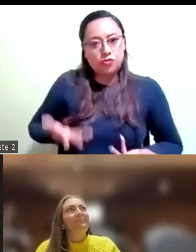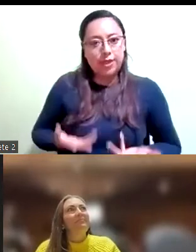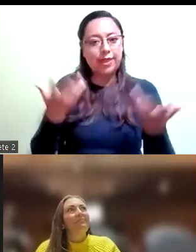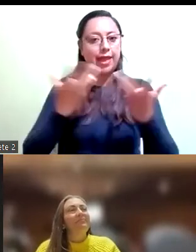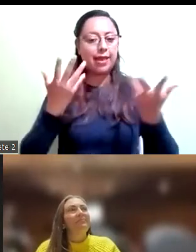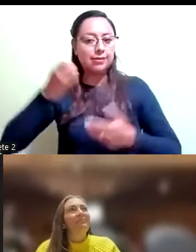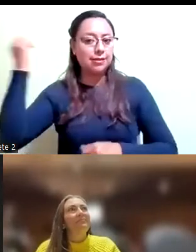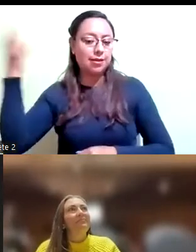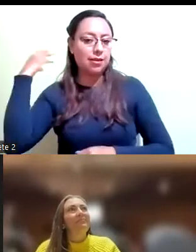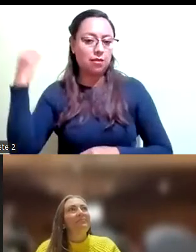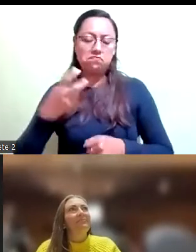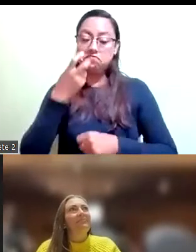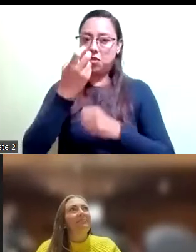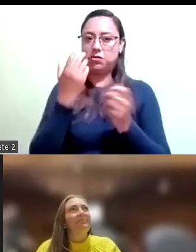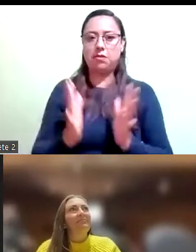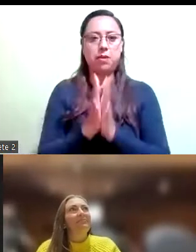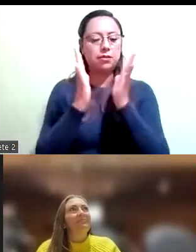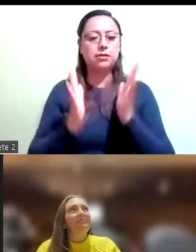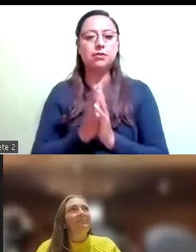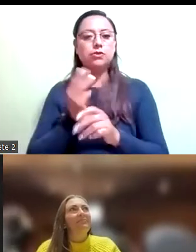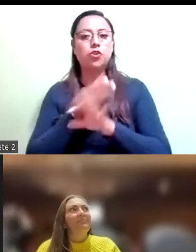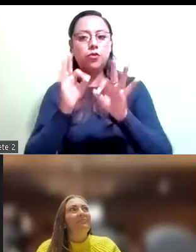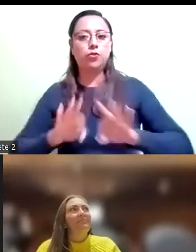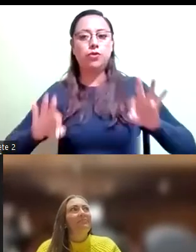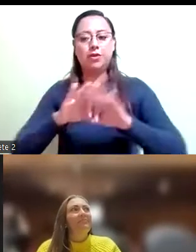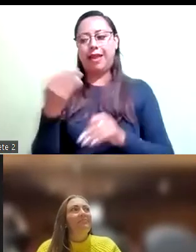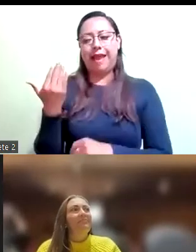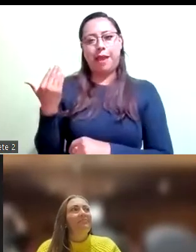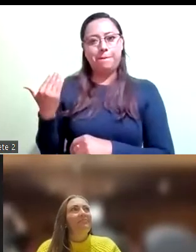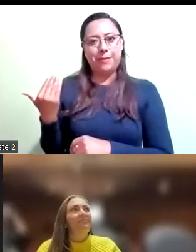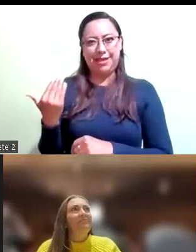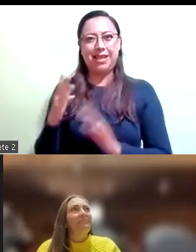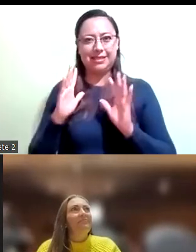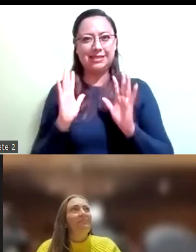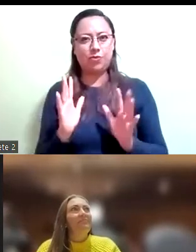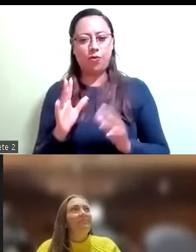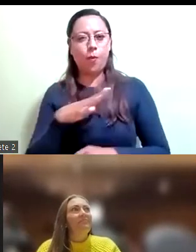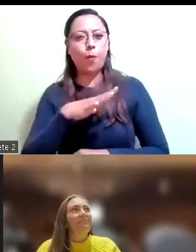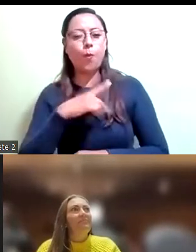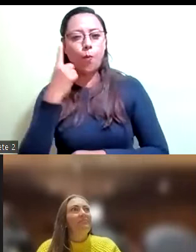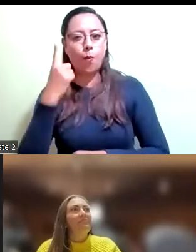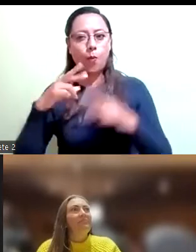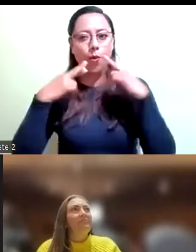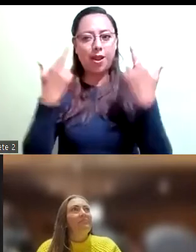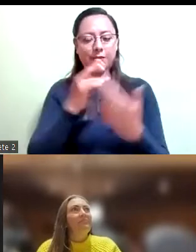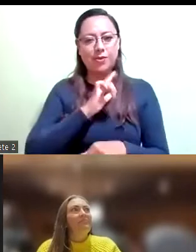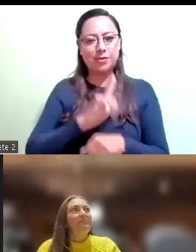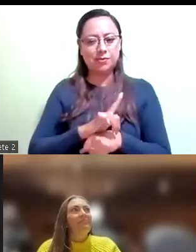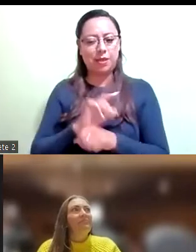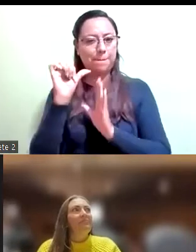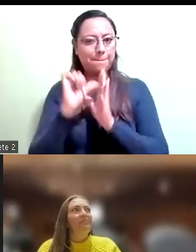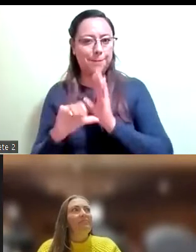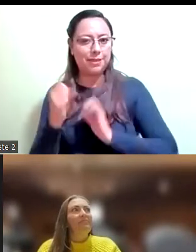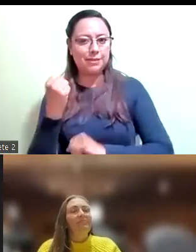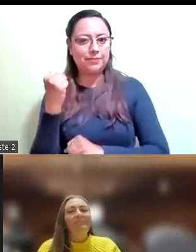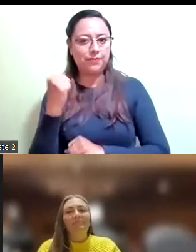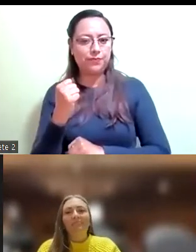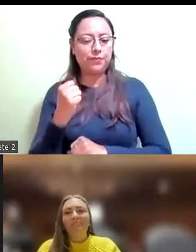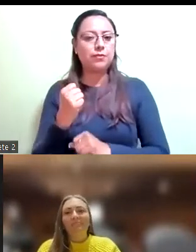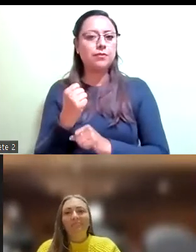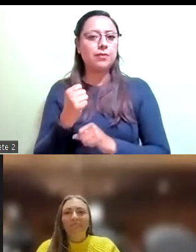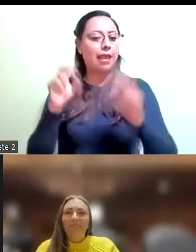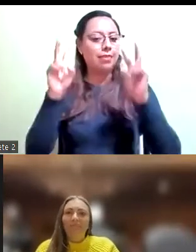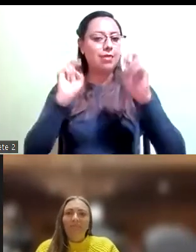Acabamos de pasar apenas la sesión solemne de hace poquito en septiembre de los sismos